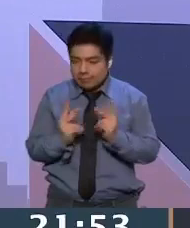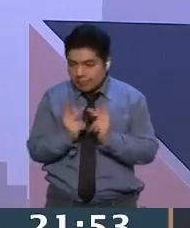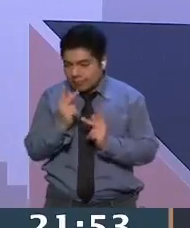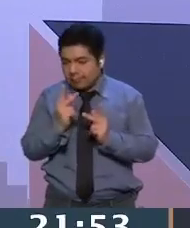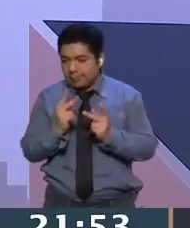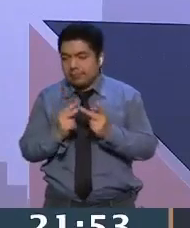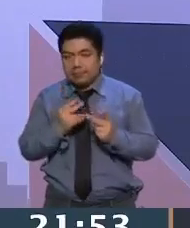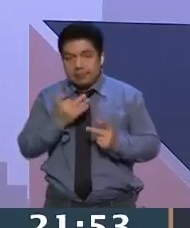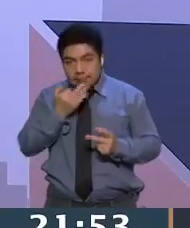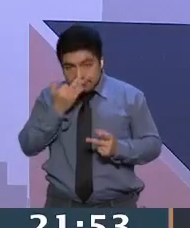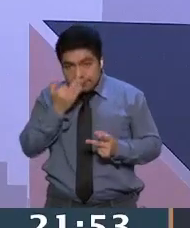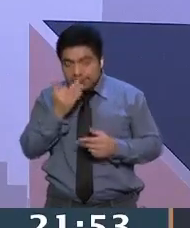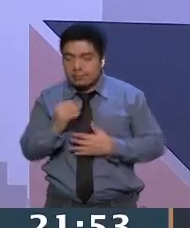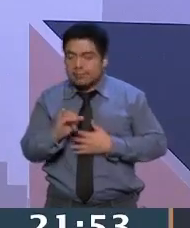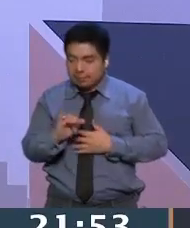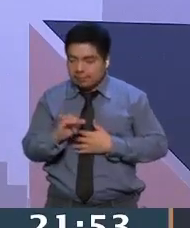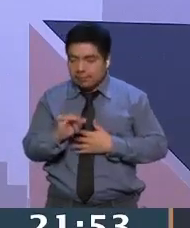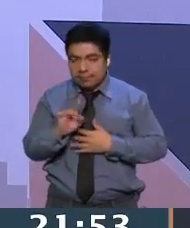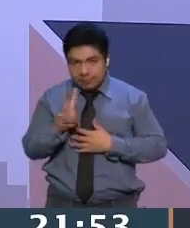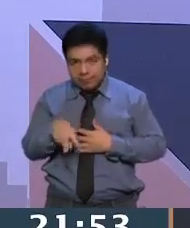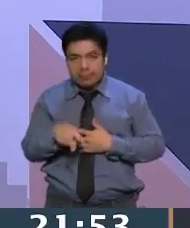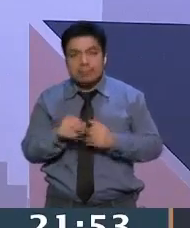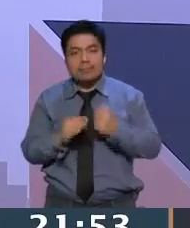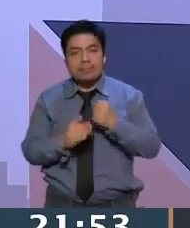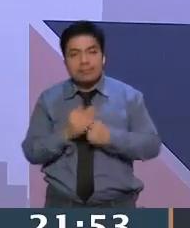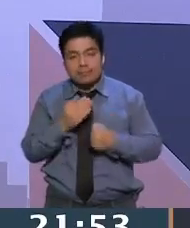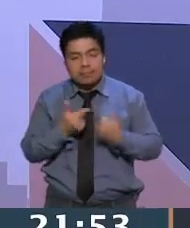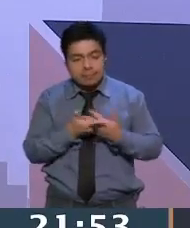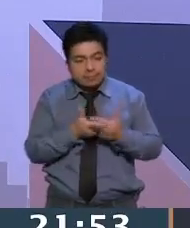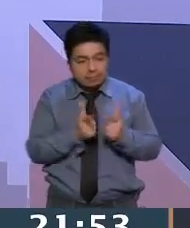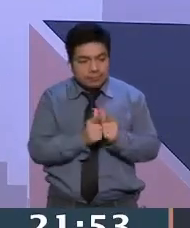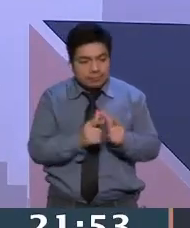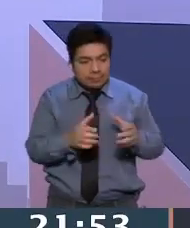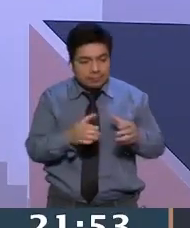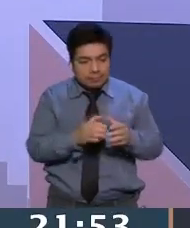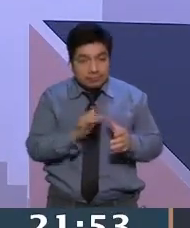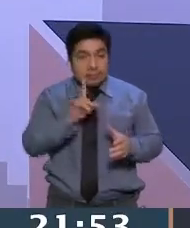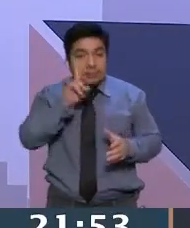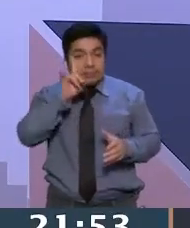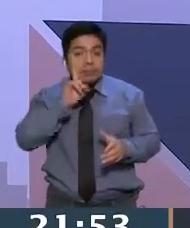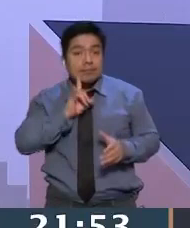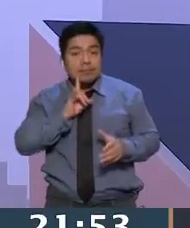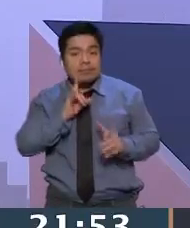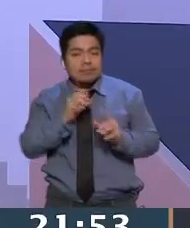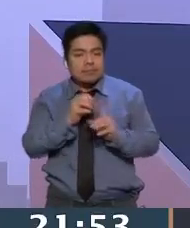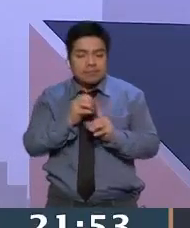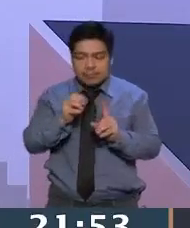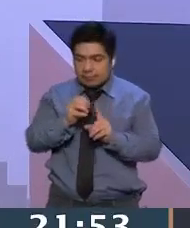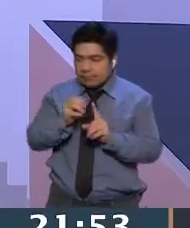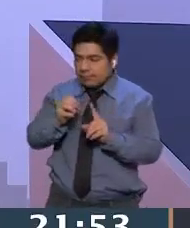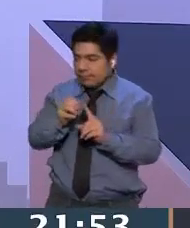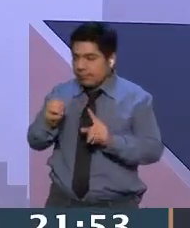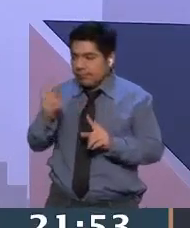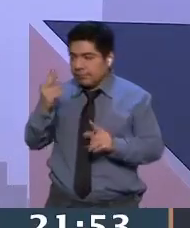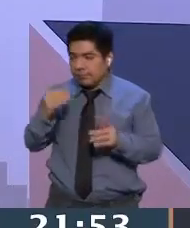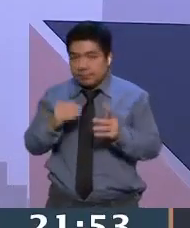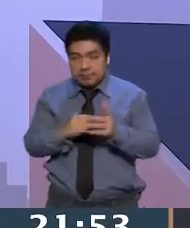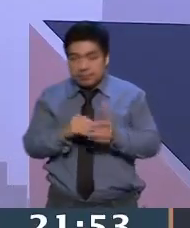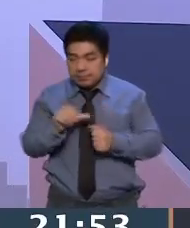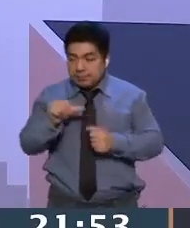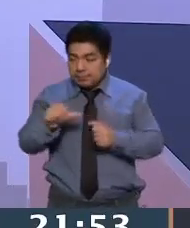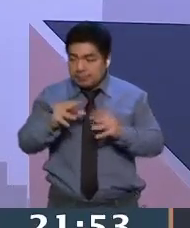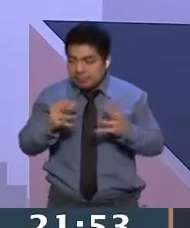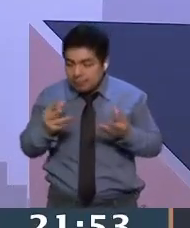flores y es correcto porque se trata de un grupo de, sobre todo de mujeres que se organizaron desde el 2016